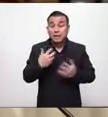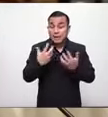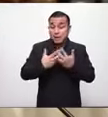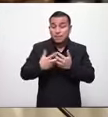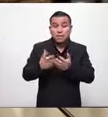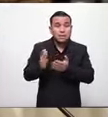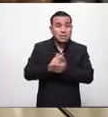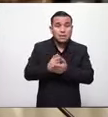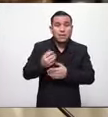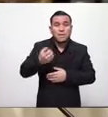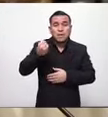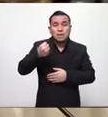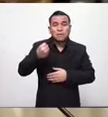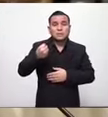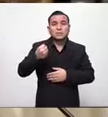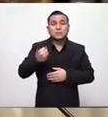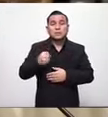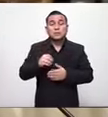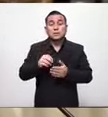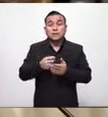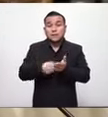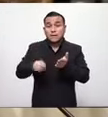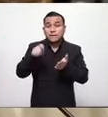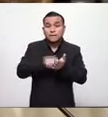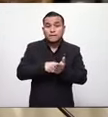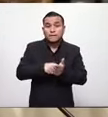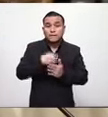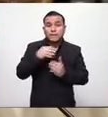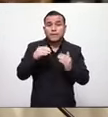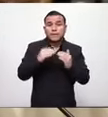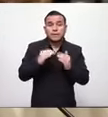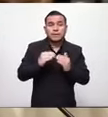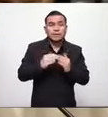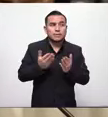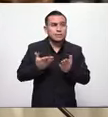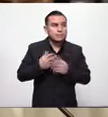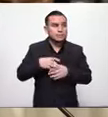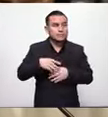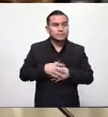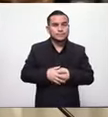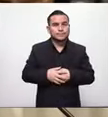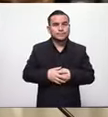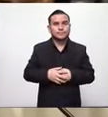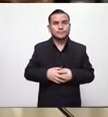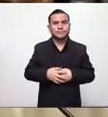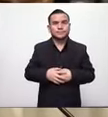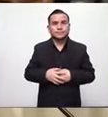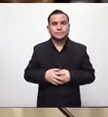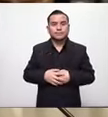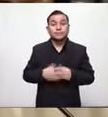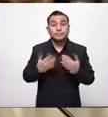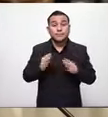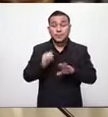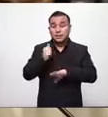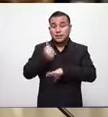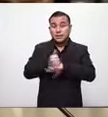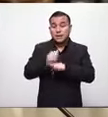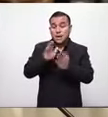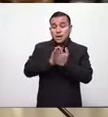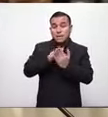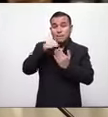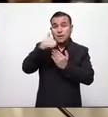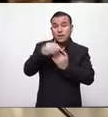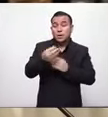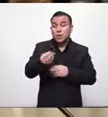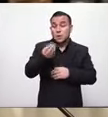había suspendido contratos además de eso se ha creado un programa para